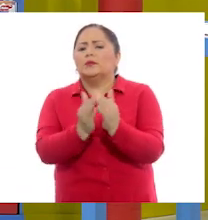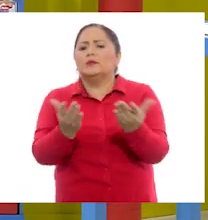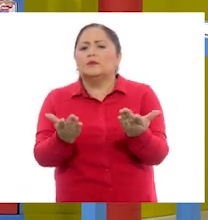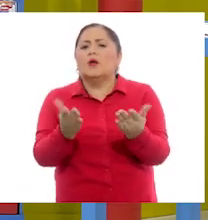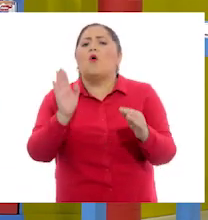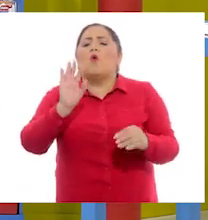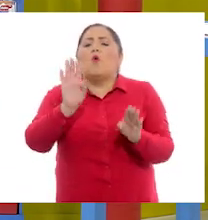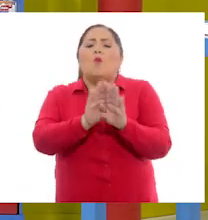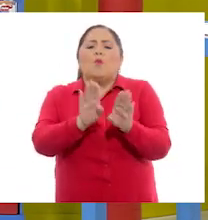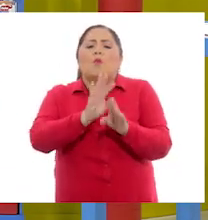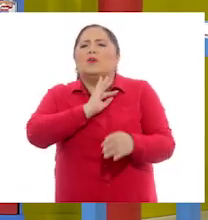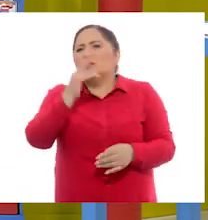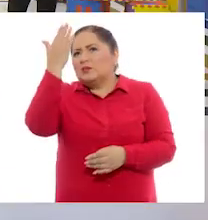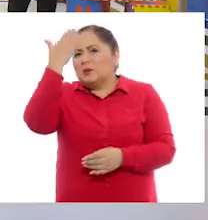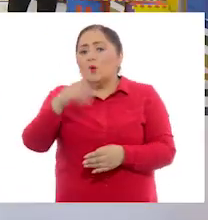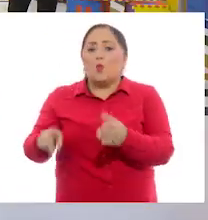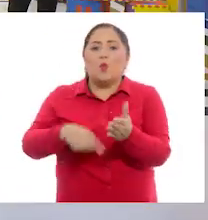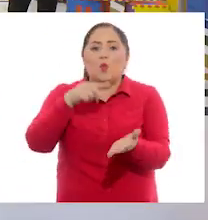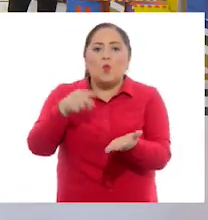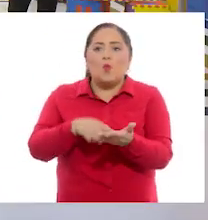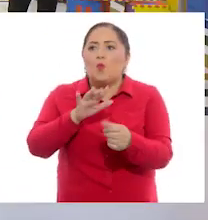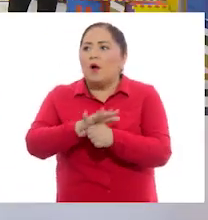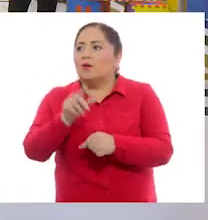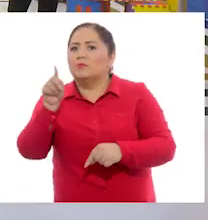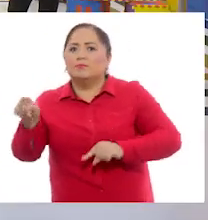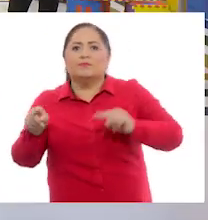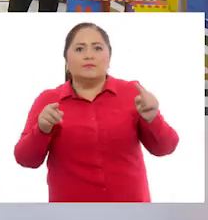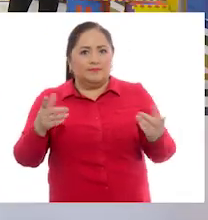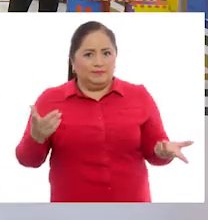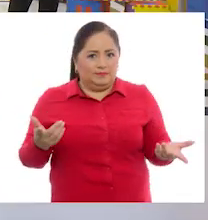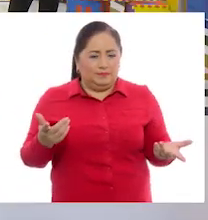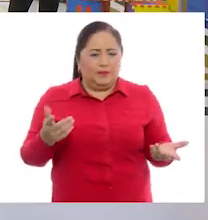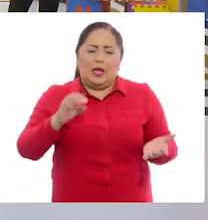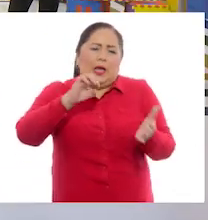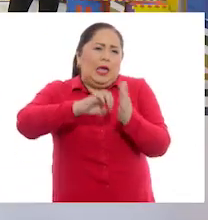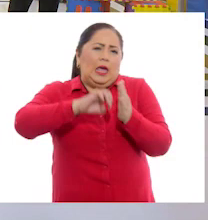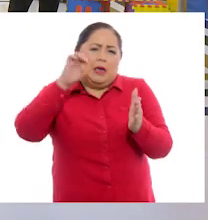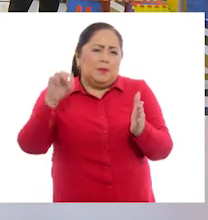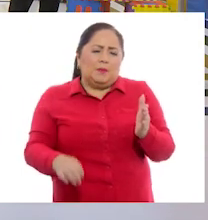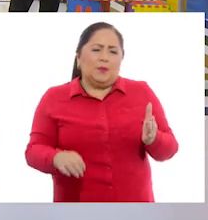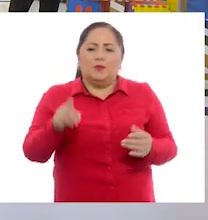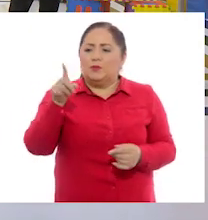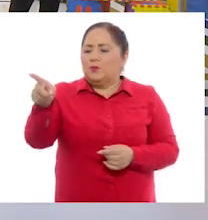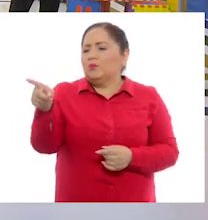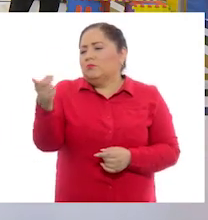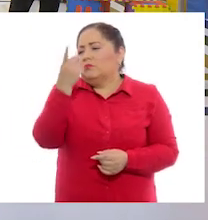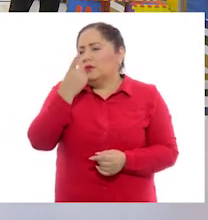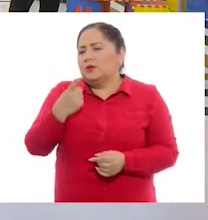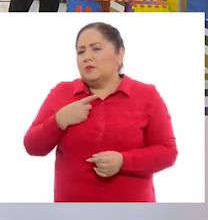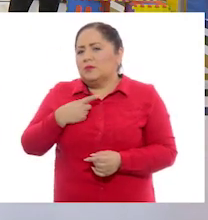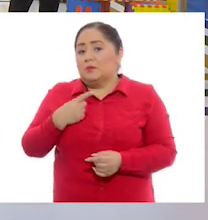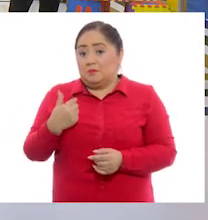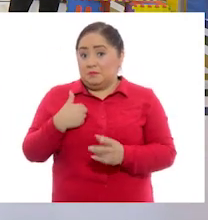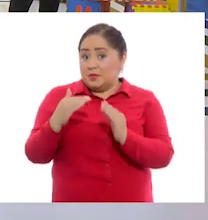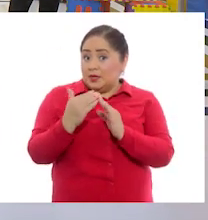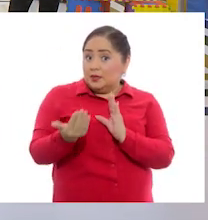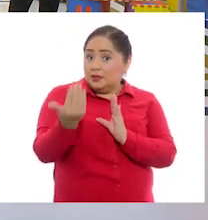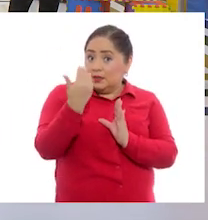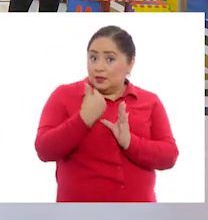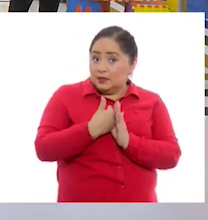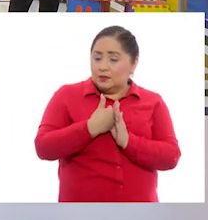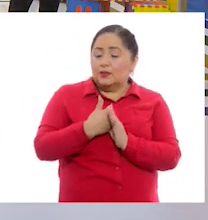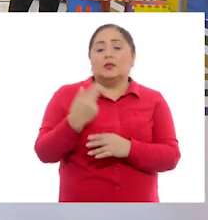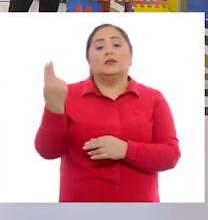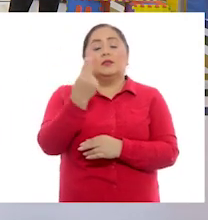¿Cómo podríamos saber qué lugares de referencia tenemos? Por ejemplo, tú me podrías decir, para llegar a mi casa